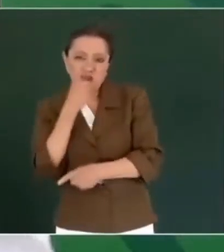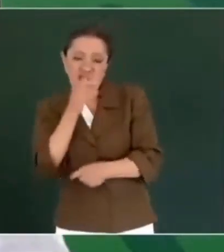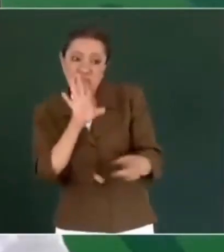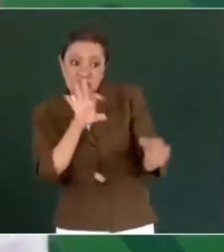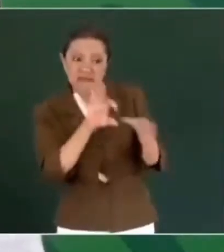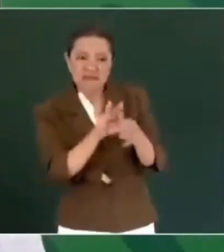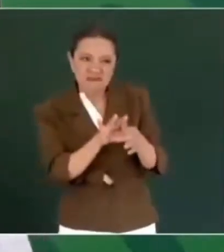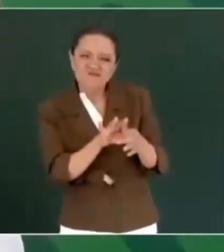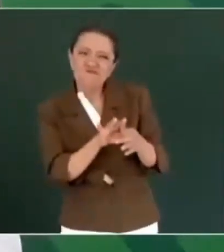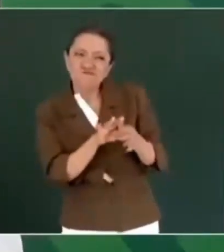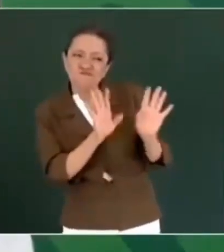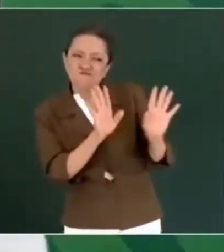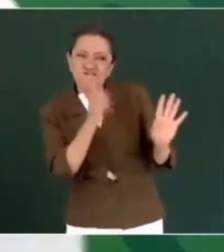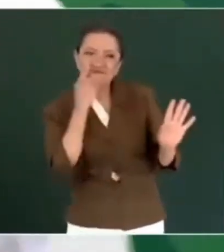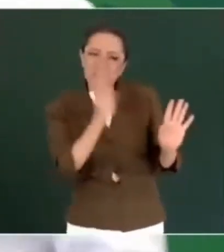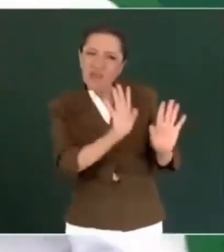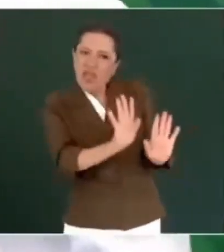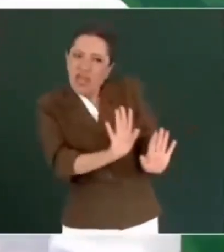Y entonces